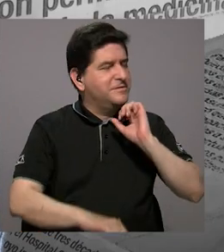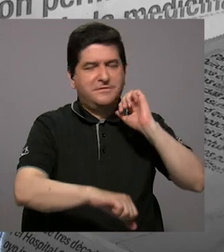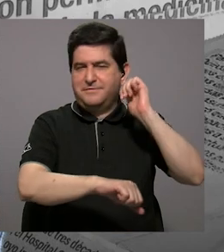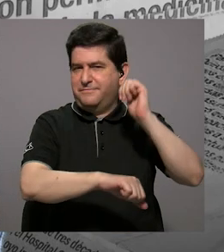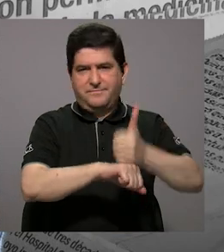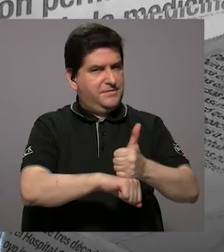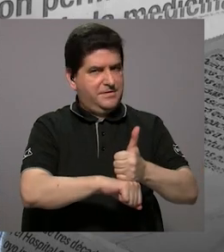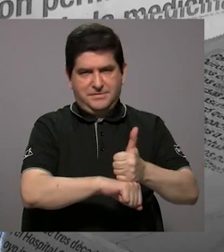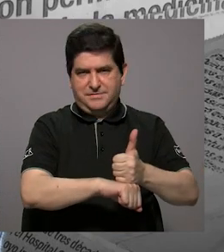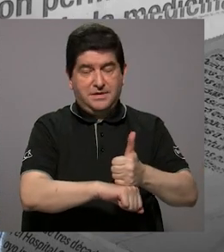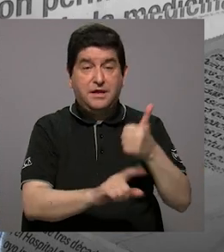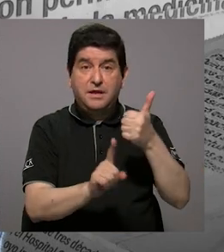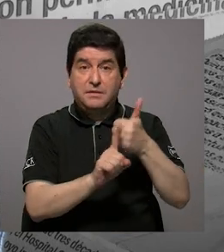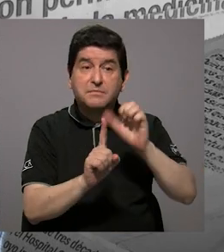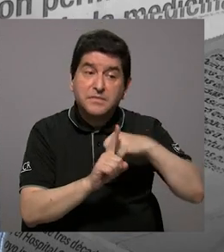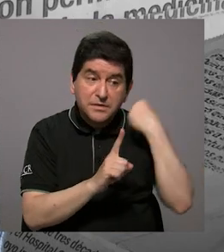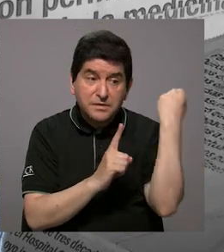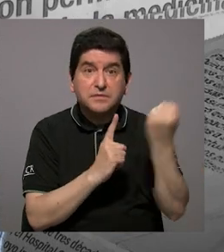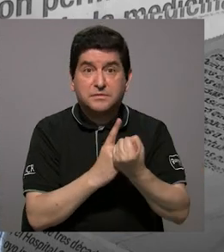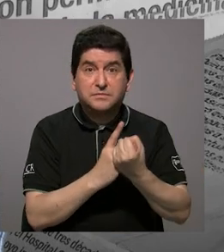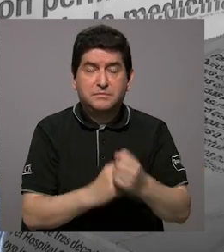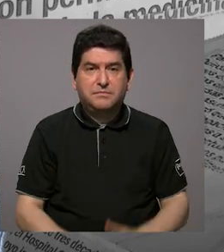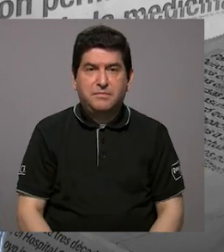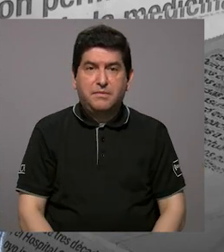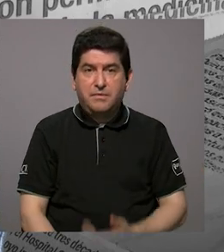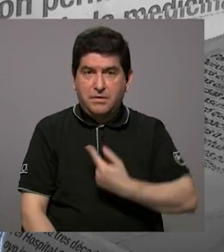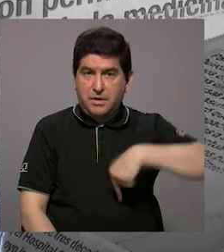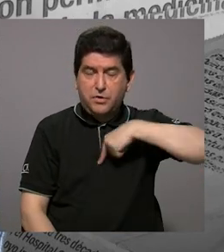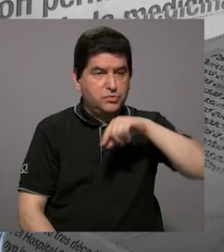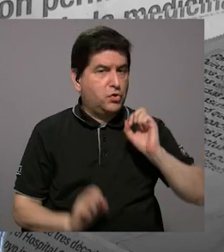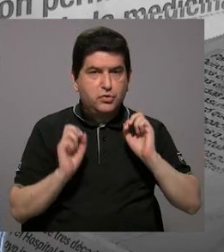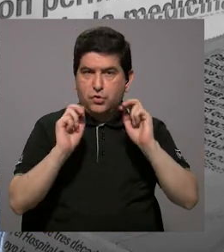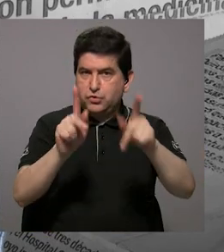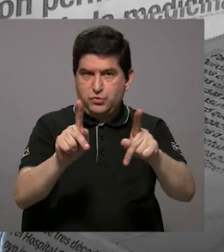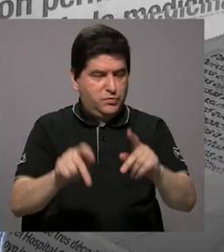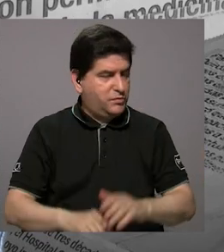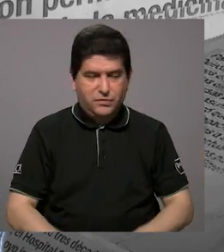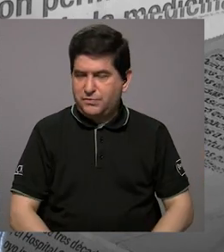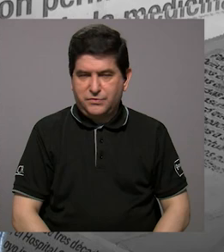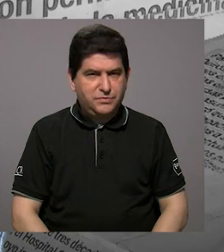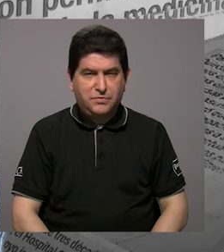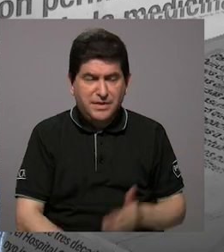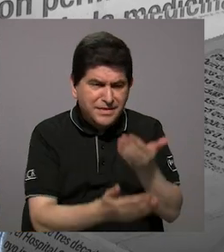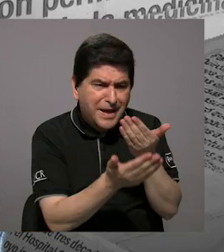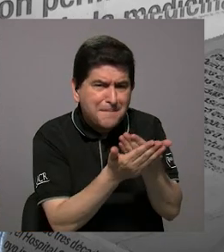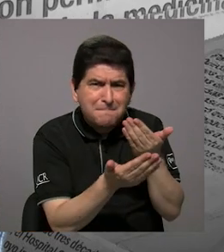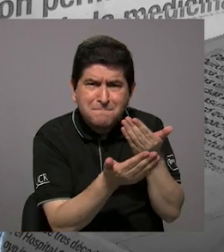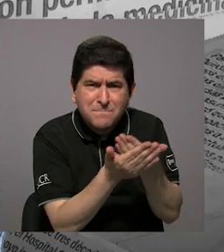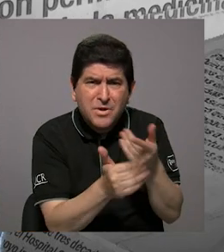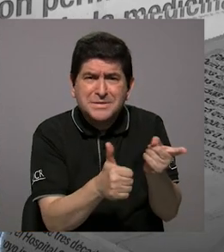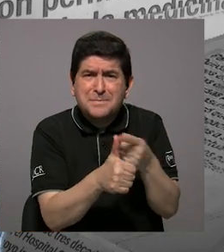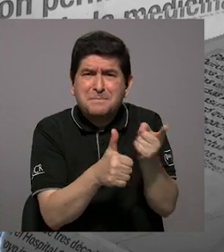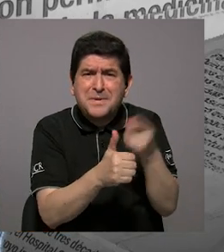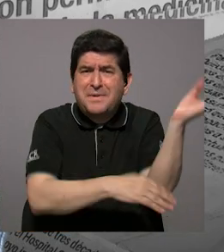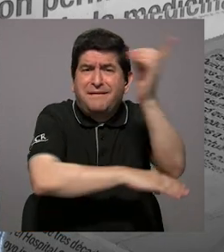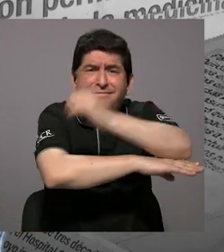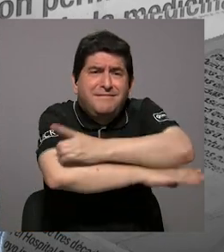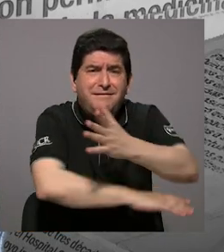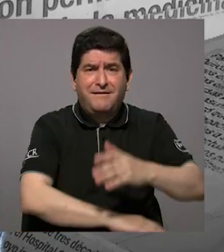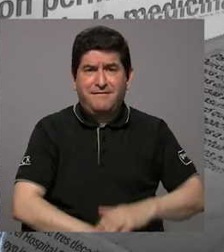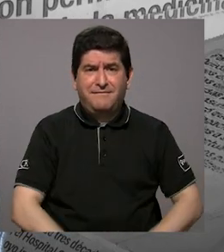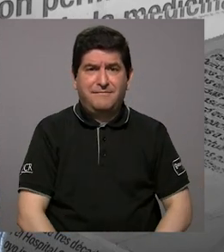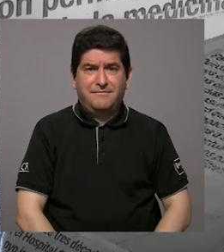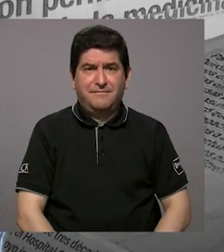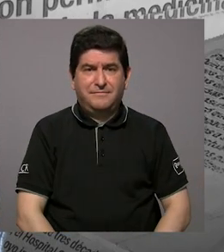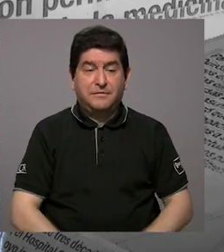establecer realmente por el mismo hecho de que no tuvimos la oportunidad de tener muestras de los primeros